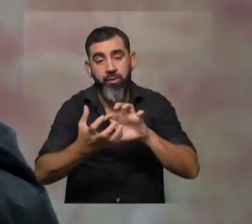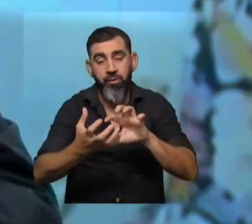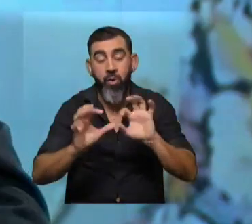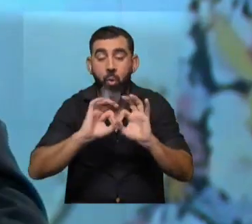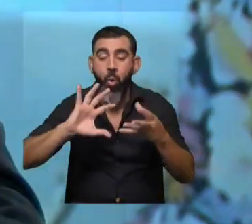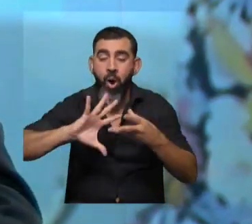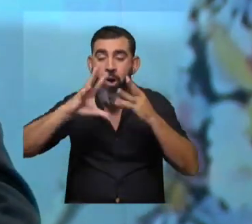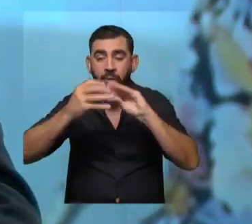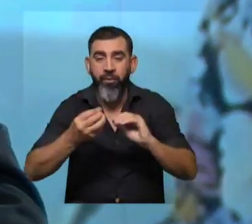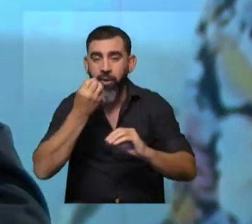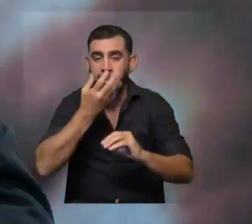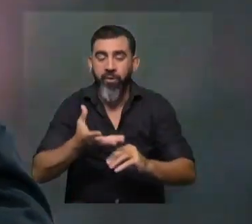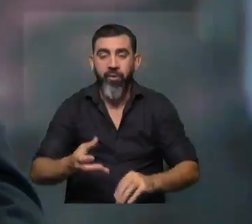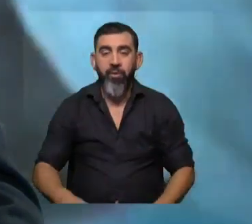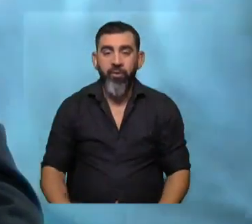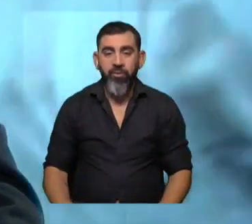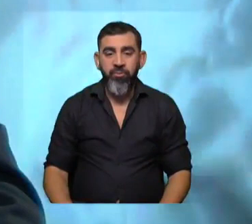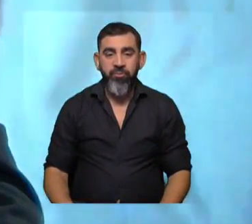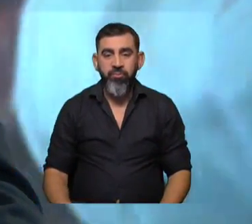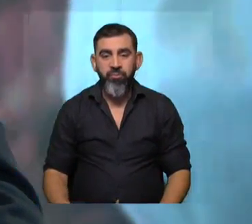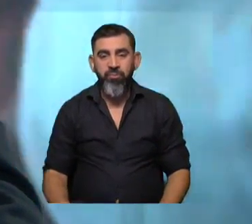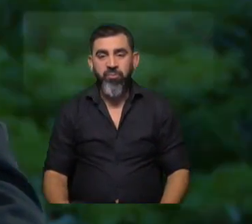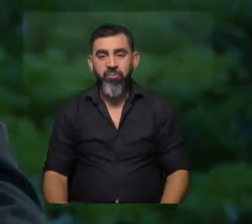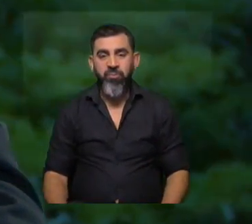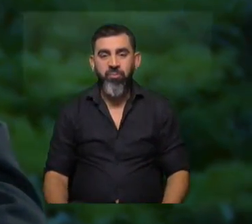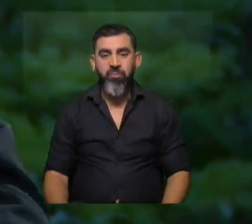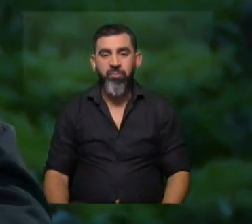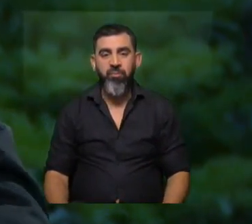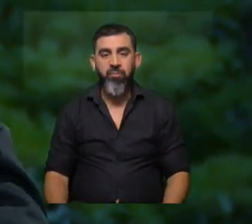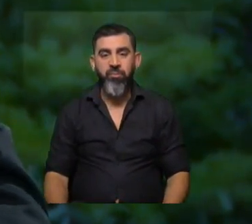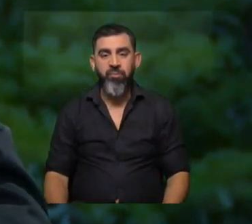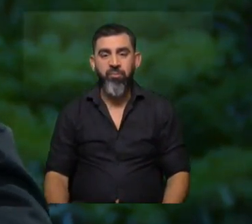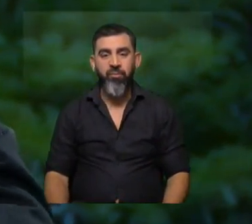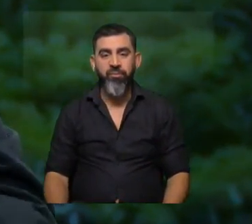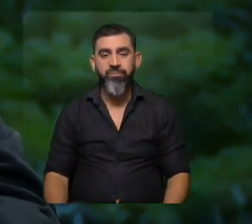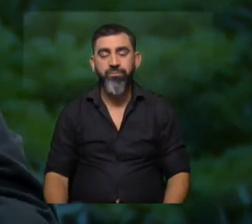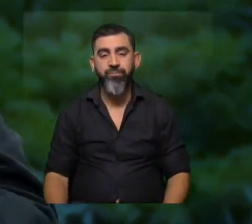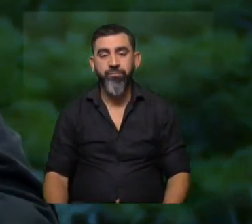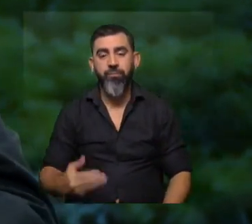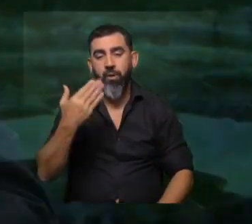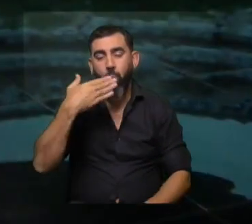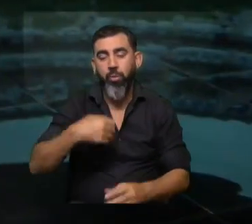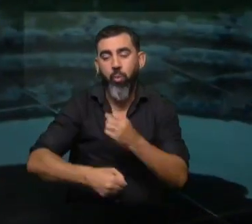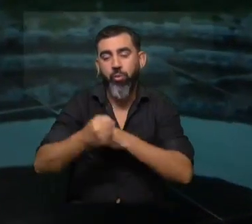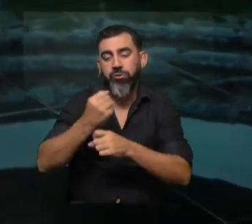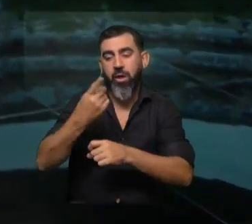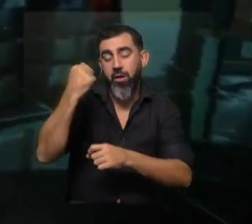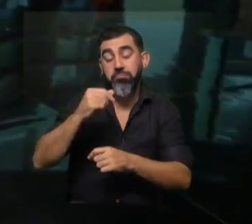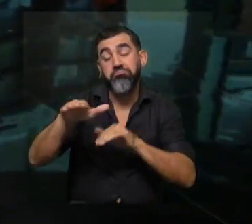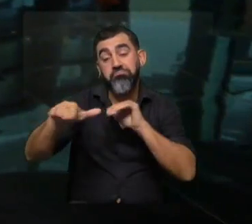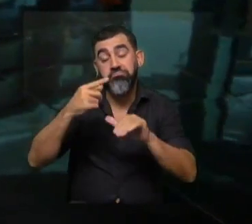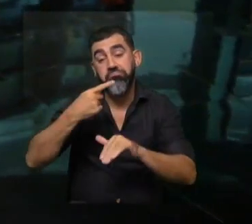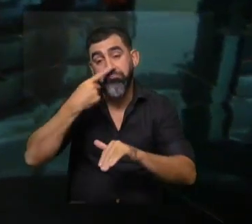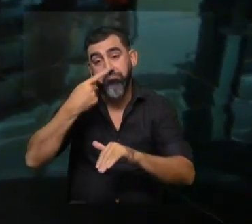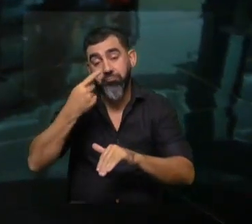adaptarse a los efectos del cambio climático en los años anteriores hubo algunas convocatorias interesantes